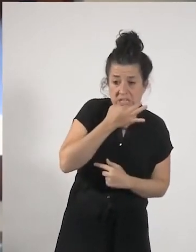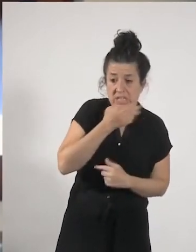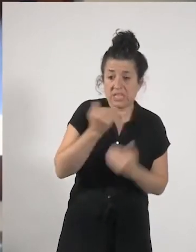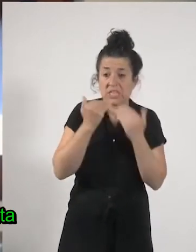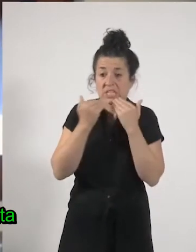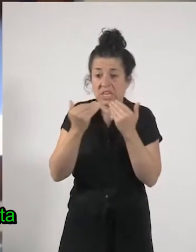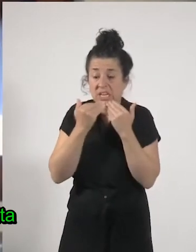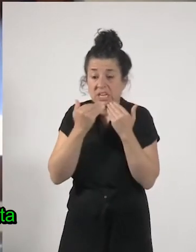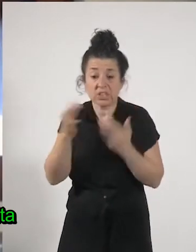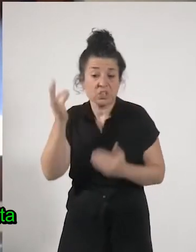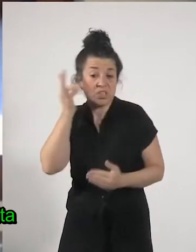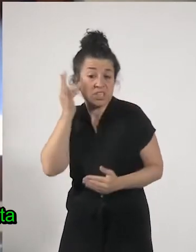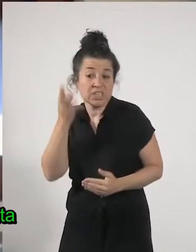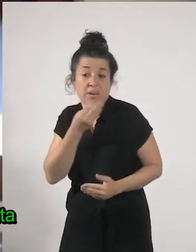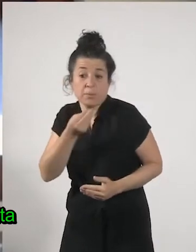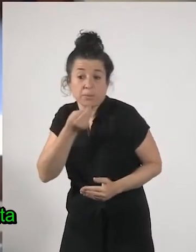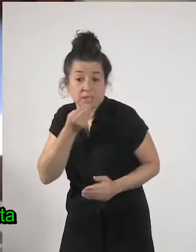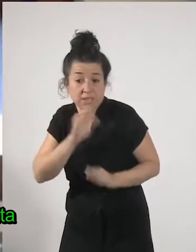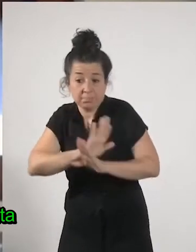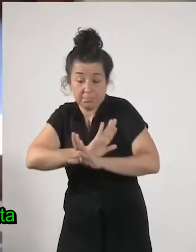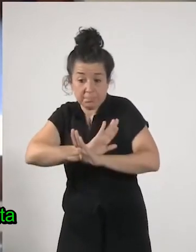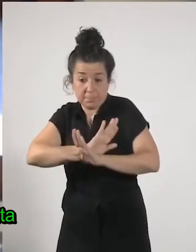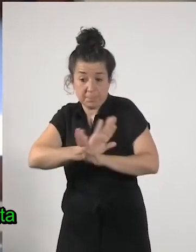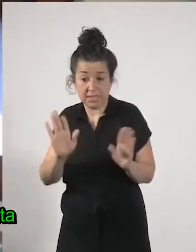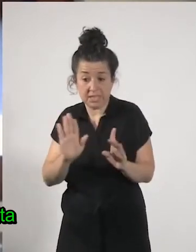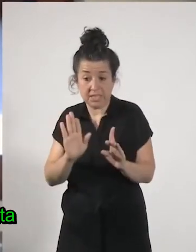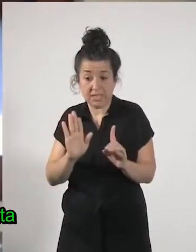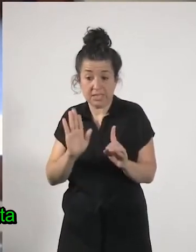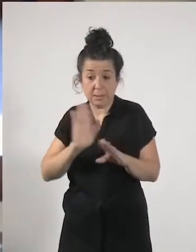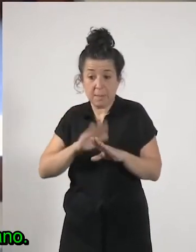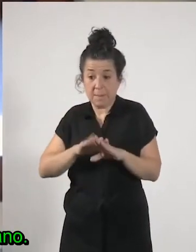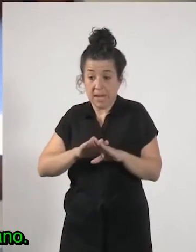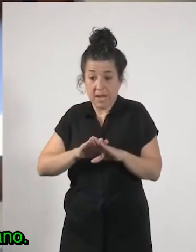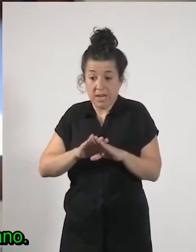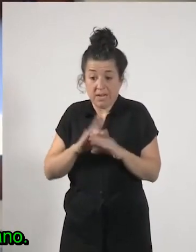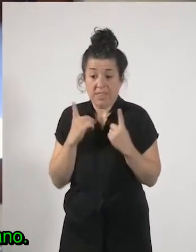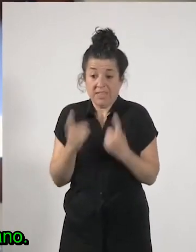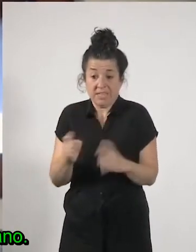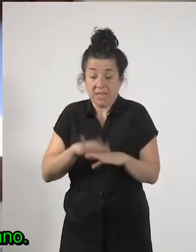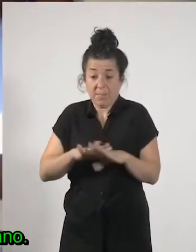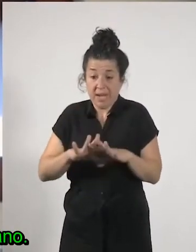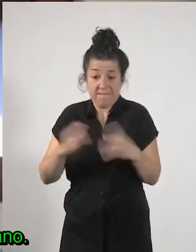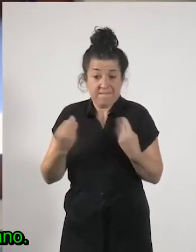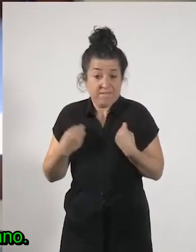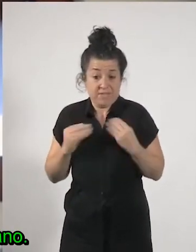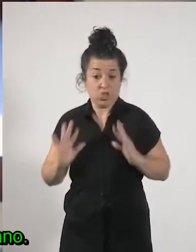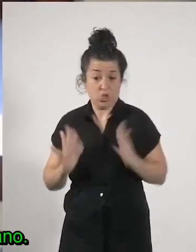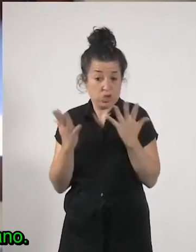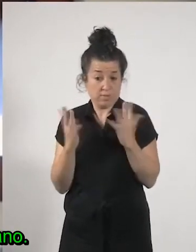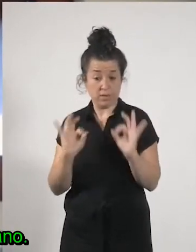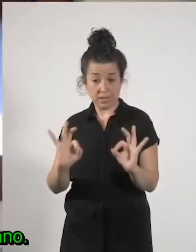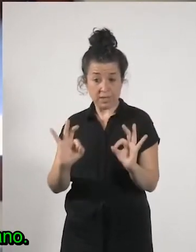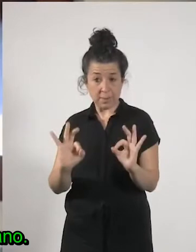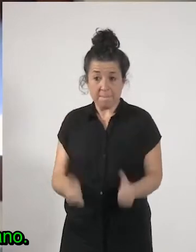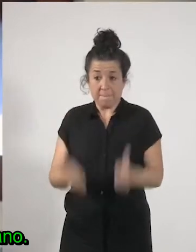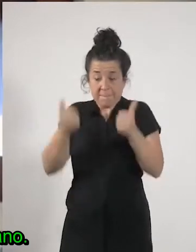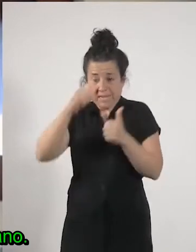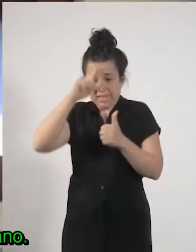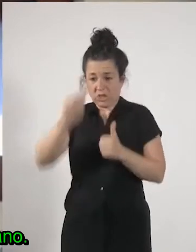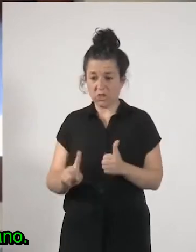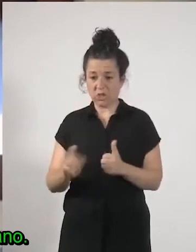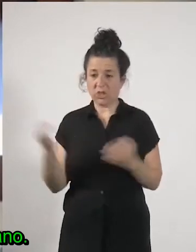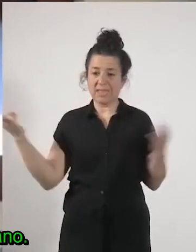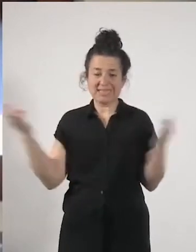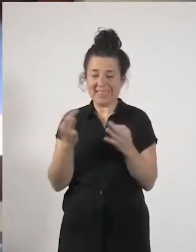Polita que como veis es lo que se necesita para sobrevivir pues no sé gran cosa así que tengo que hablar en